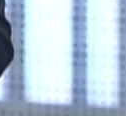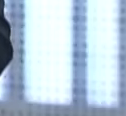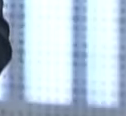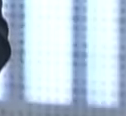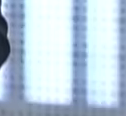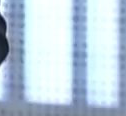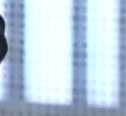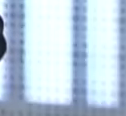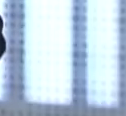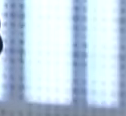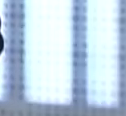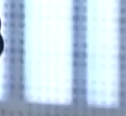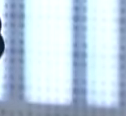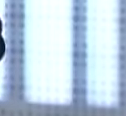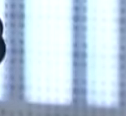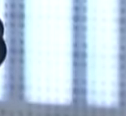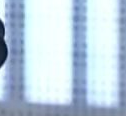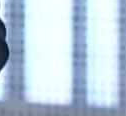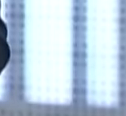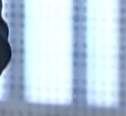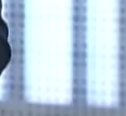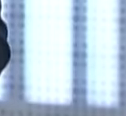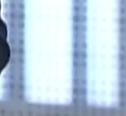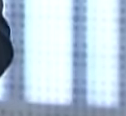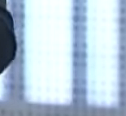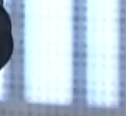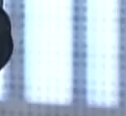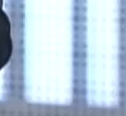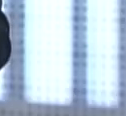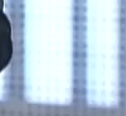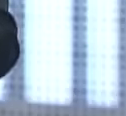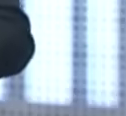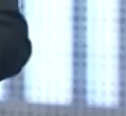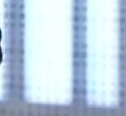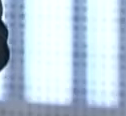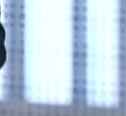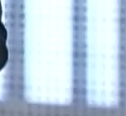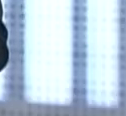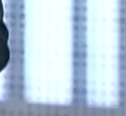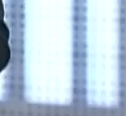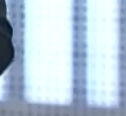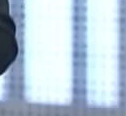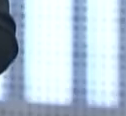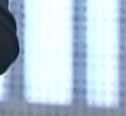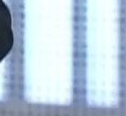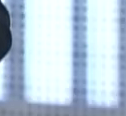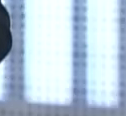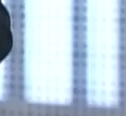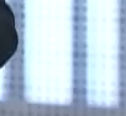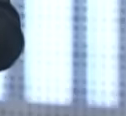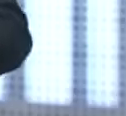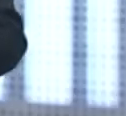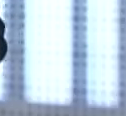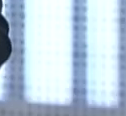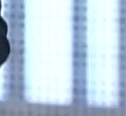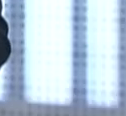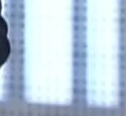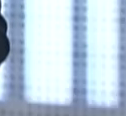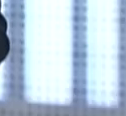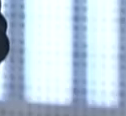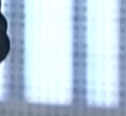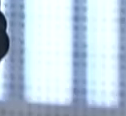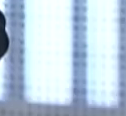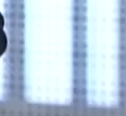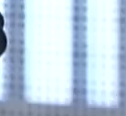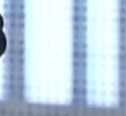y cada una de las pruebas irrefutables que ha presentado Venezuela. Vicepresidenta, muchísimas gracias por este contacto. Ya leíamos lo que era la